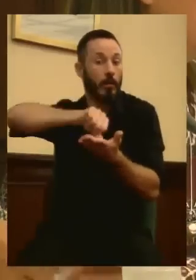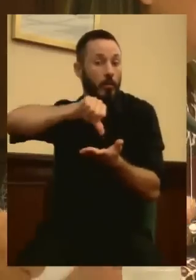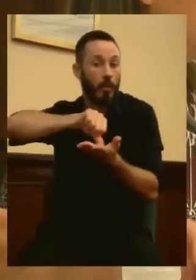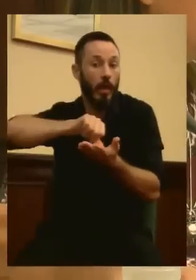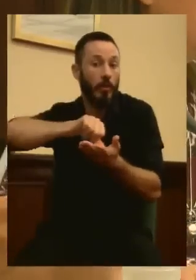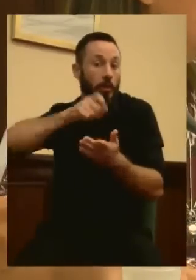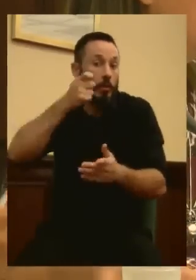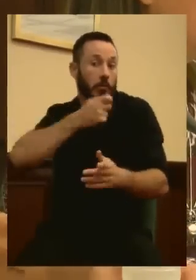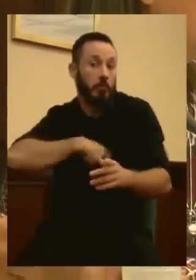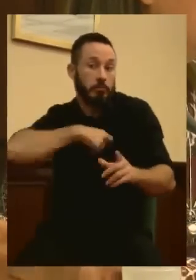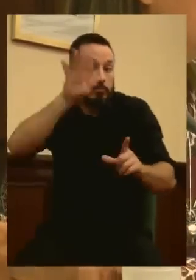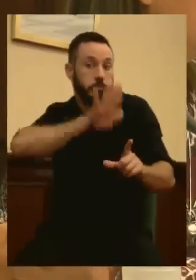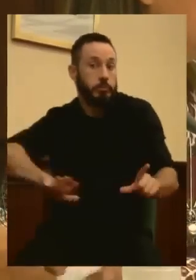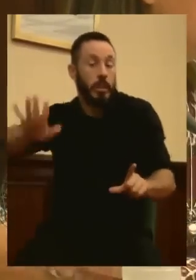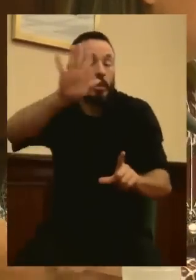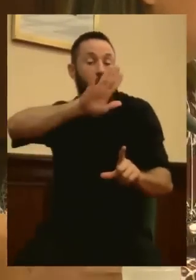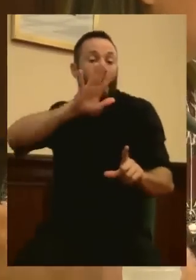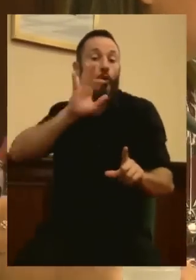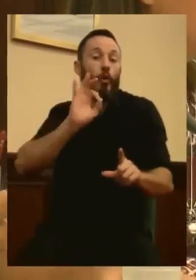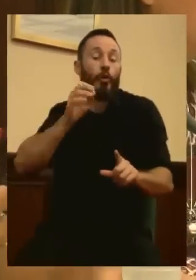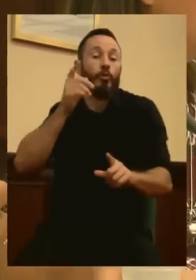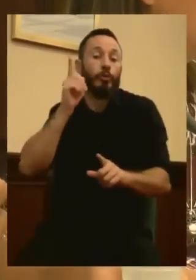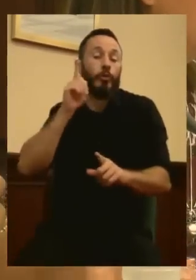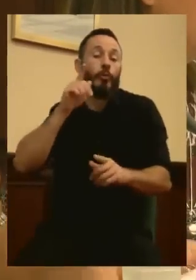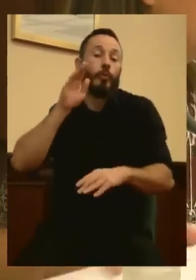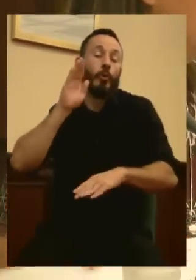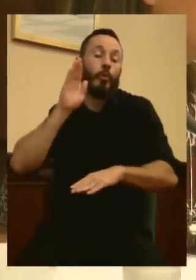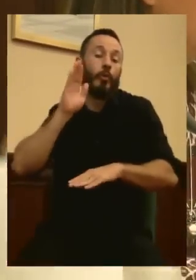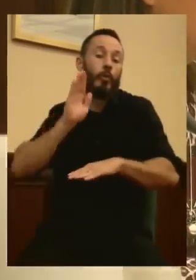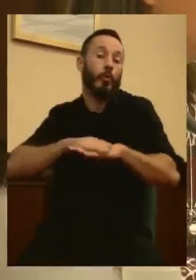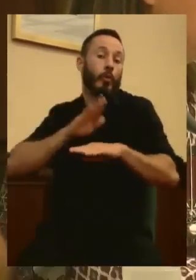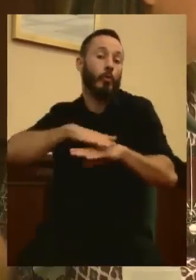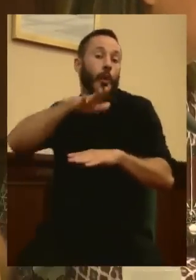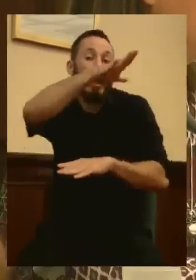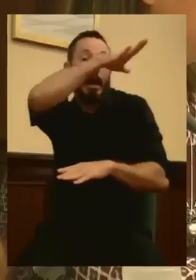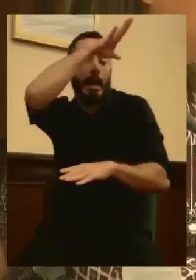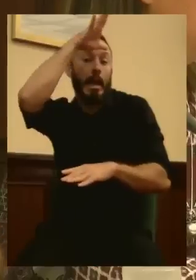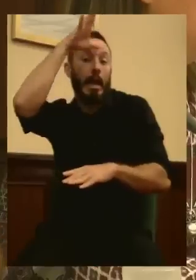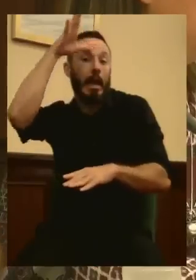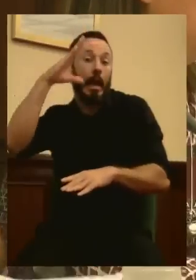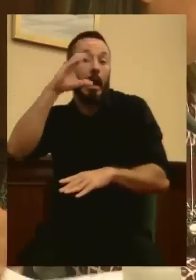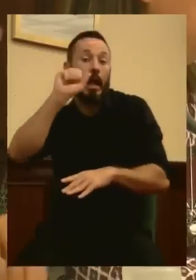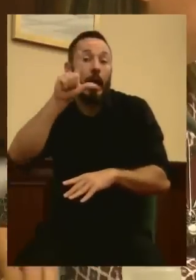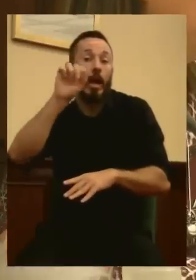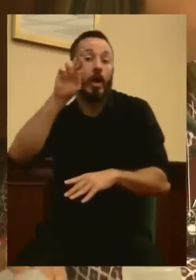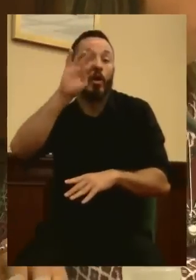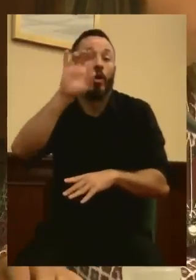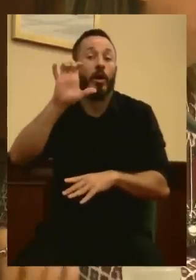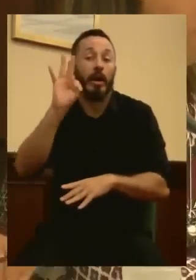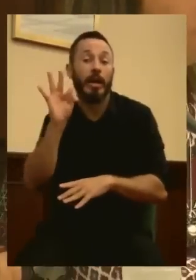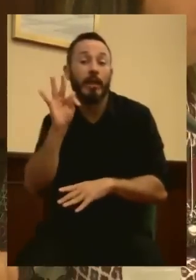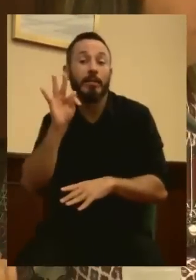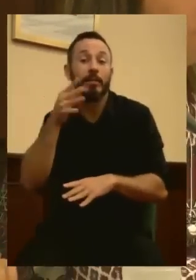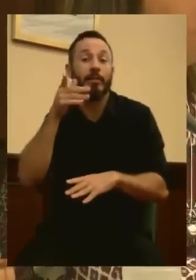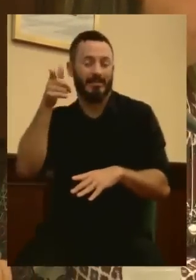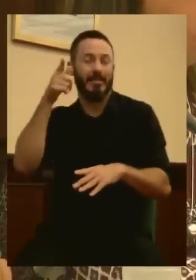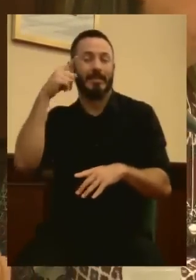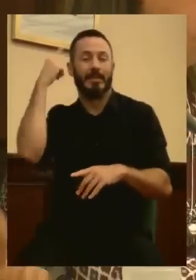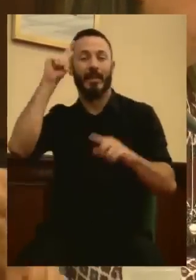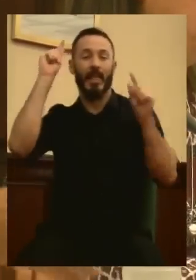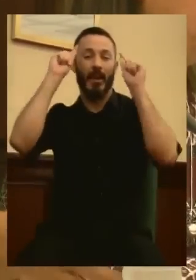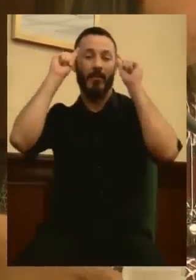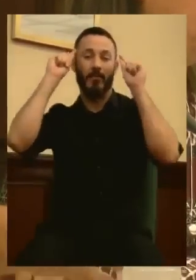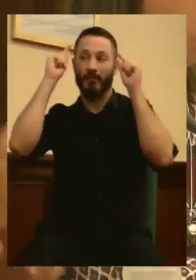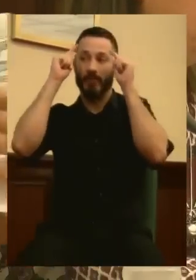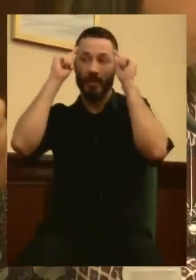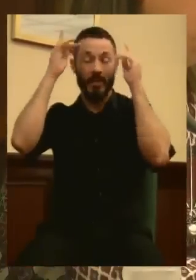país o será cosa del Caloret, el Caloret de las Falles, el Caloret de la YUM. Pero el caso es que